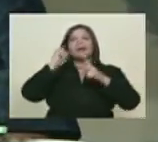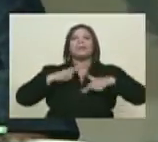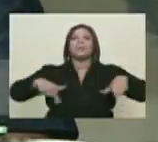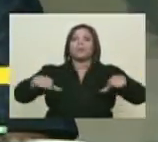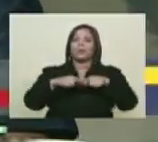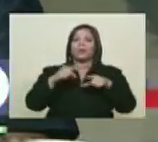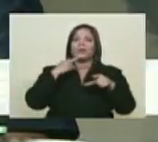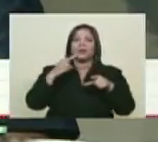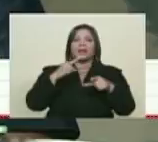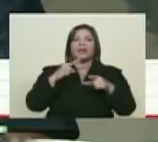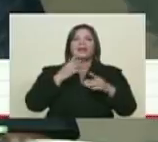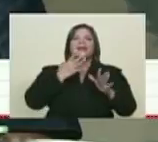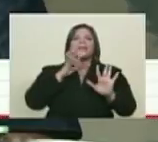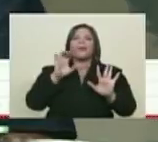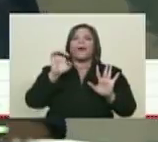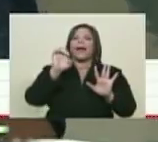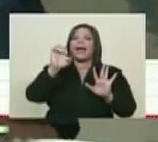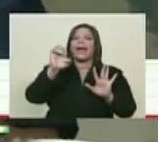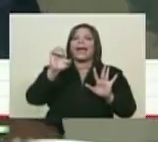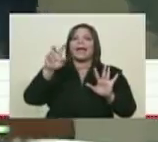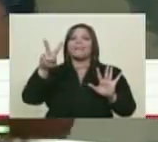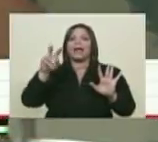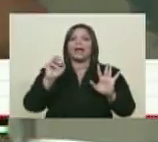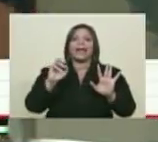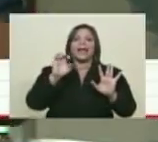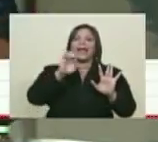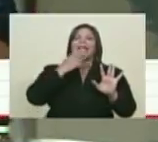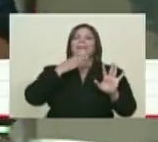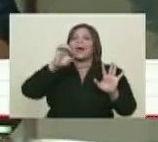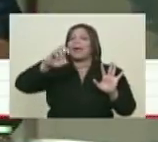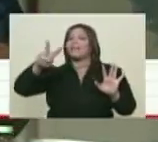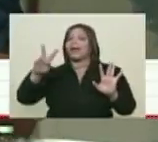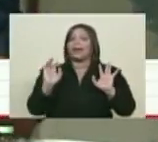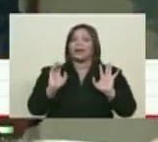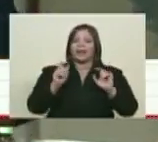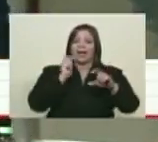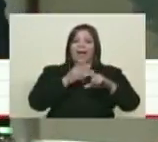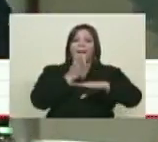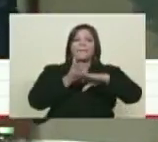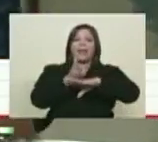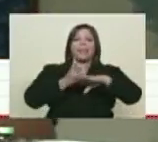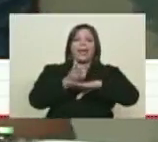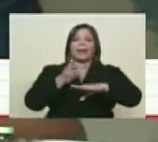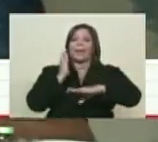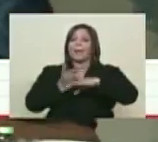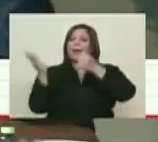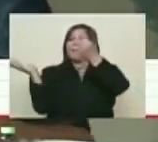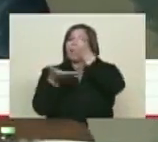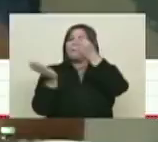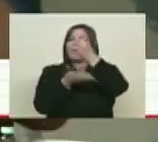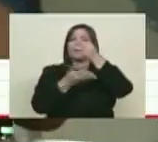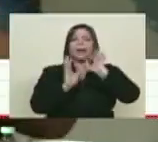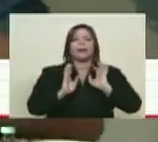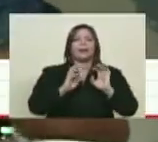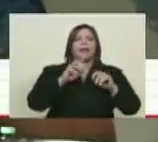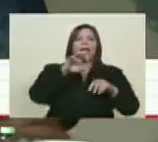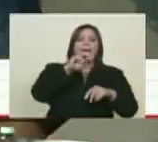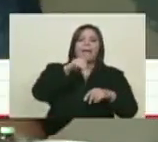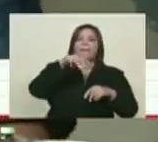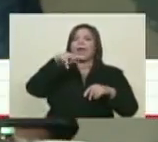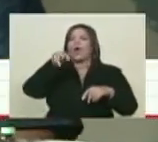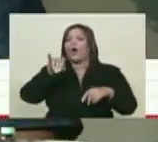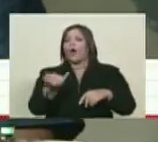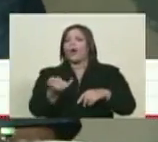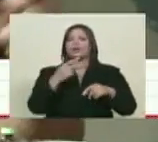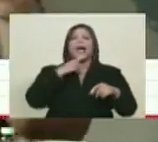EB, Ernesto Villegas. Esta es la madera, los troncos de Ernesto Villegas. MJ, estos son los troncos